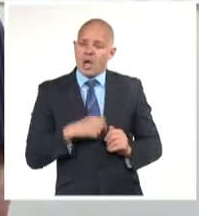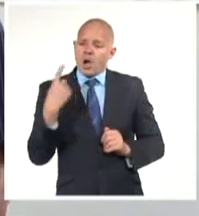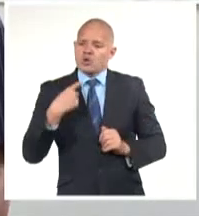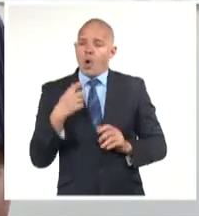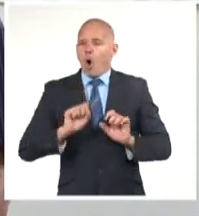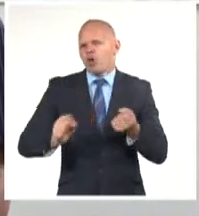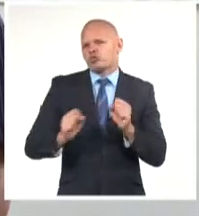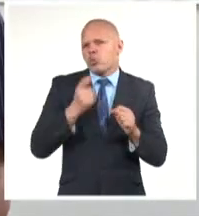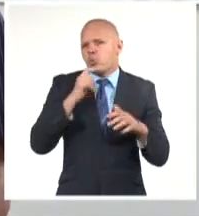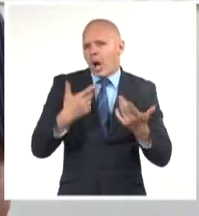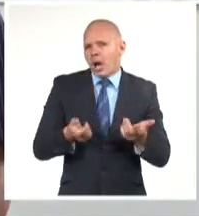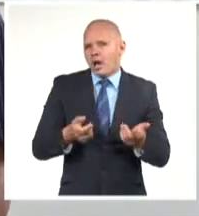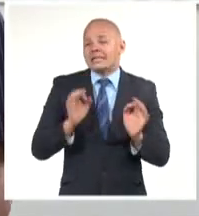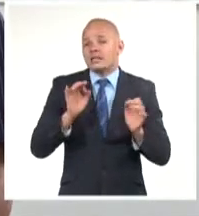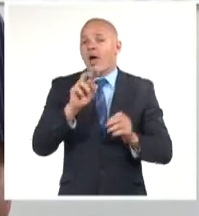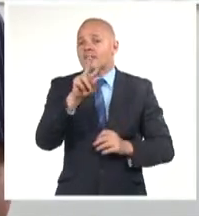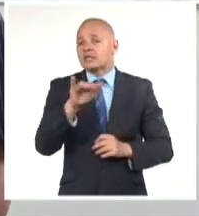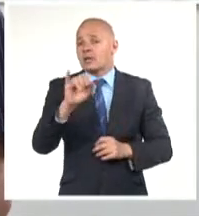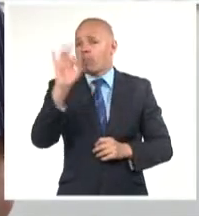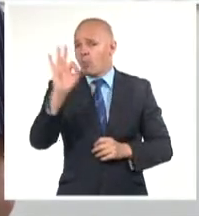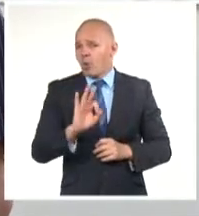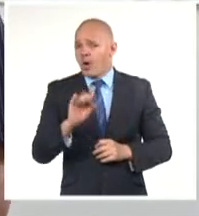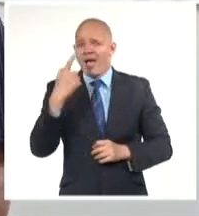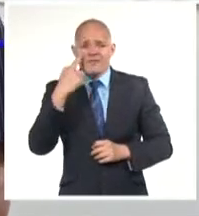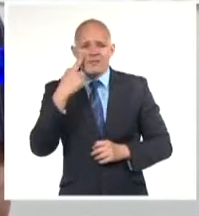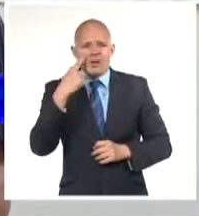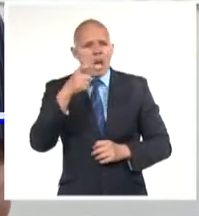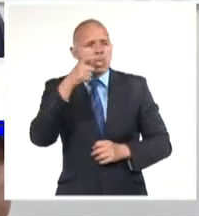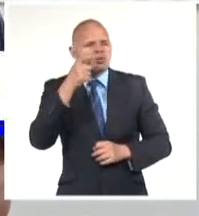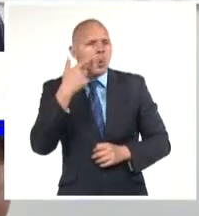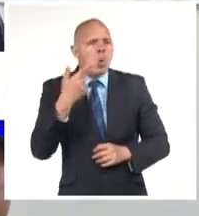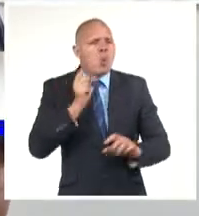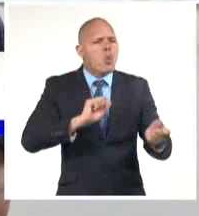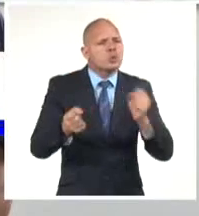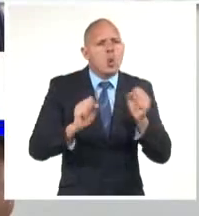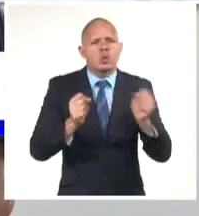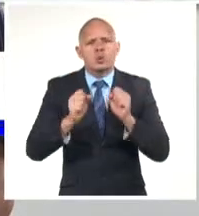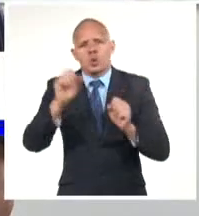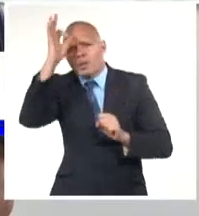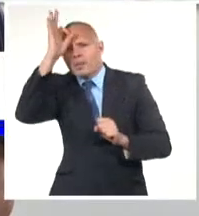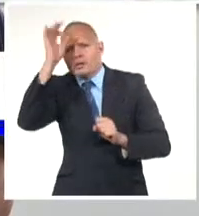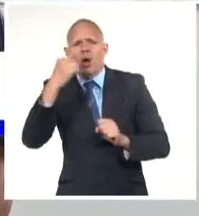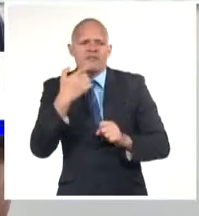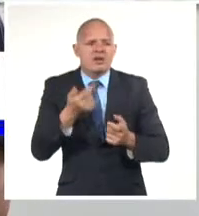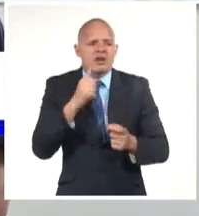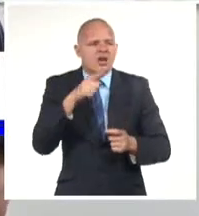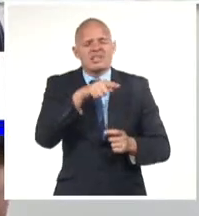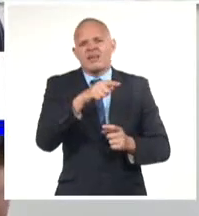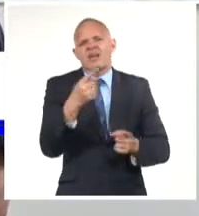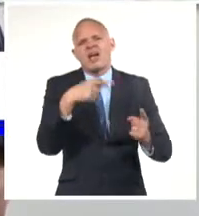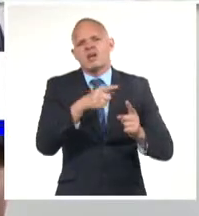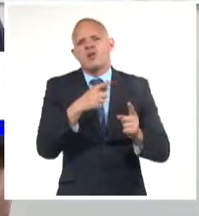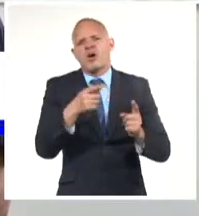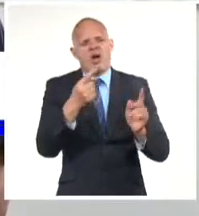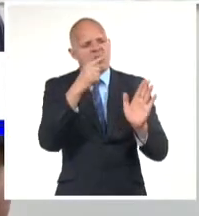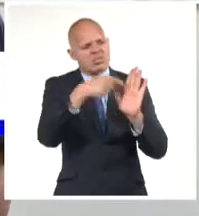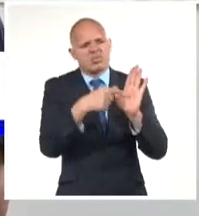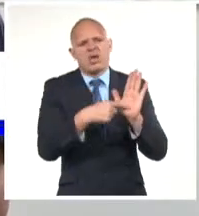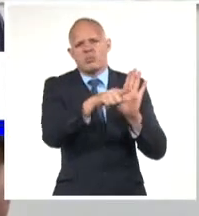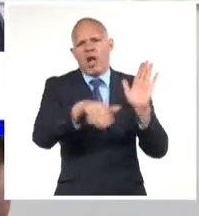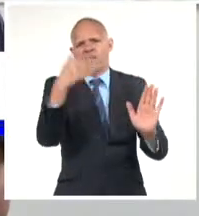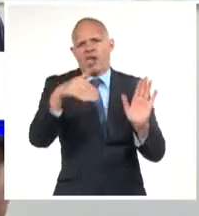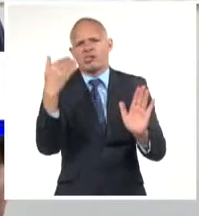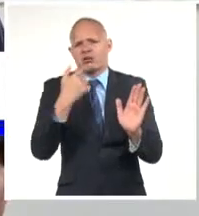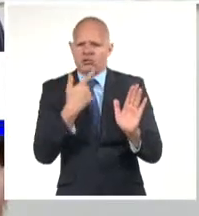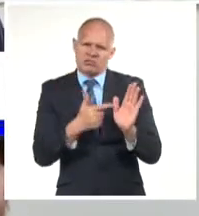alrededor de un 26% se detectan violaciones. Las violaciones están asociadas principalmente a que no se hace un autocontrol